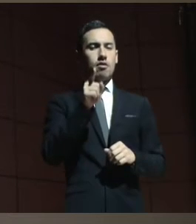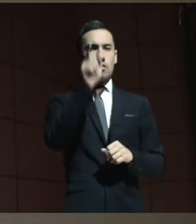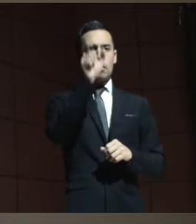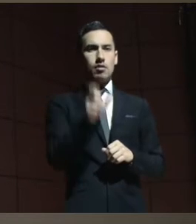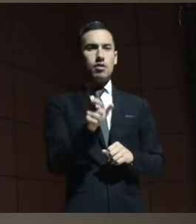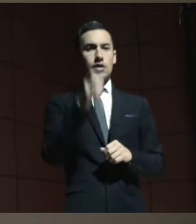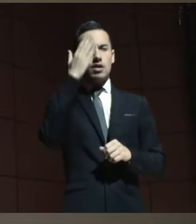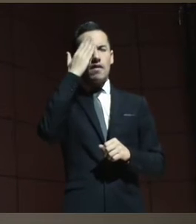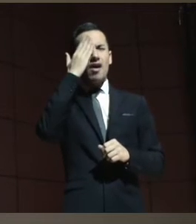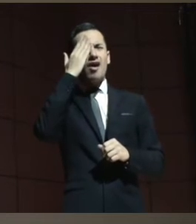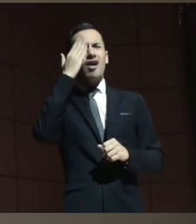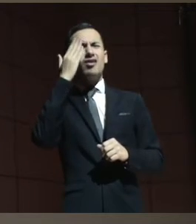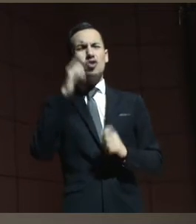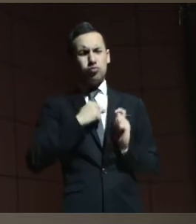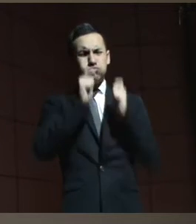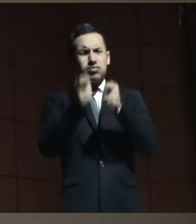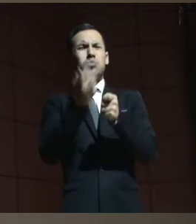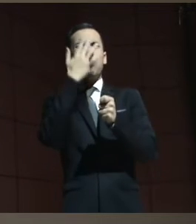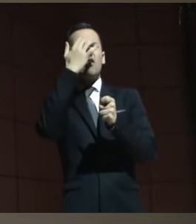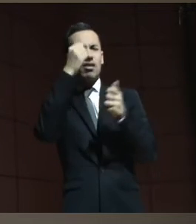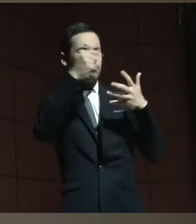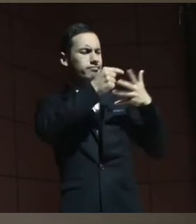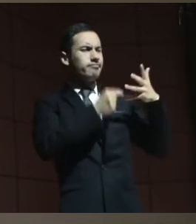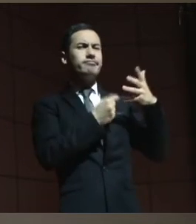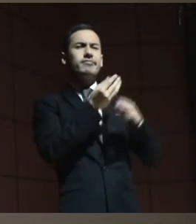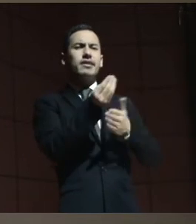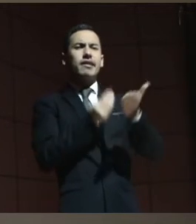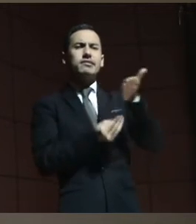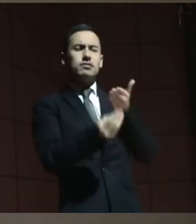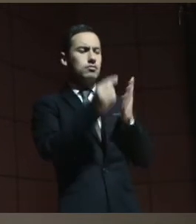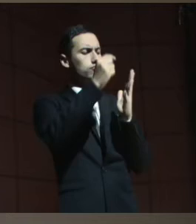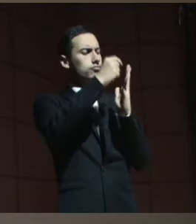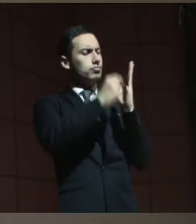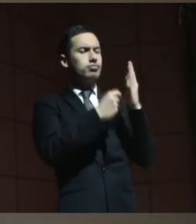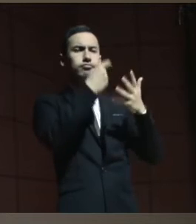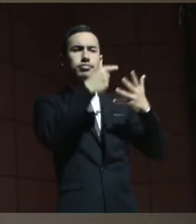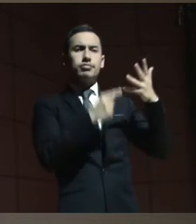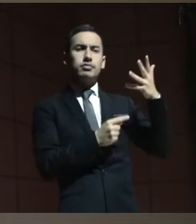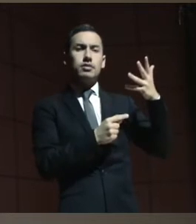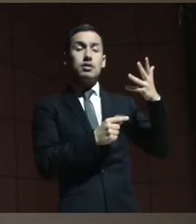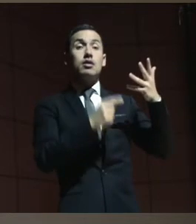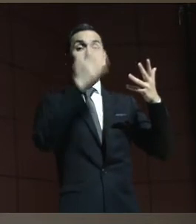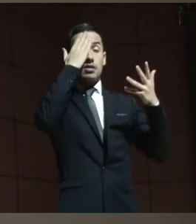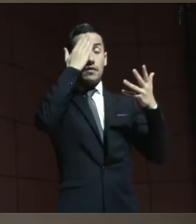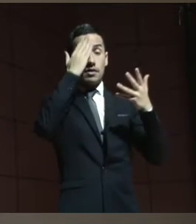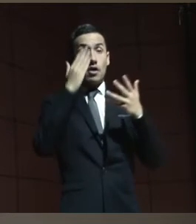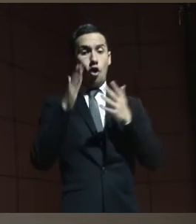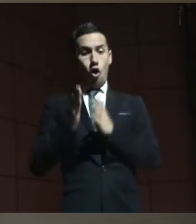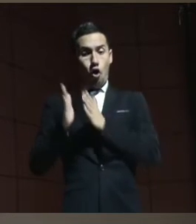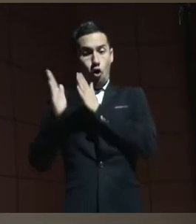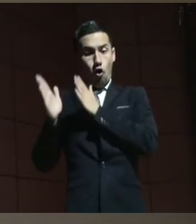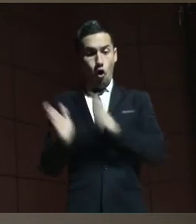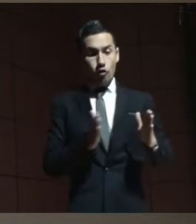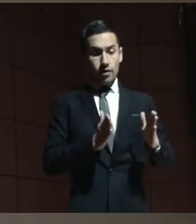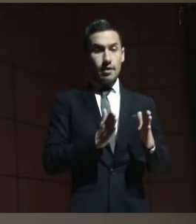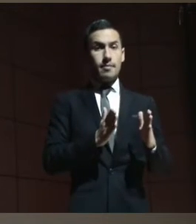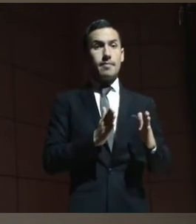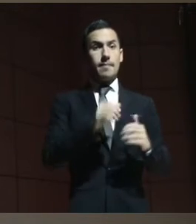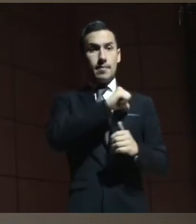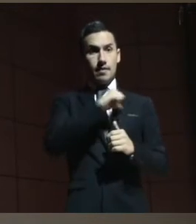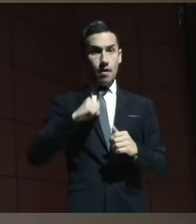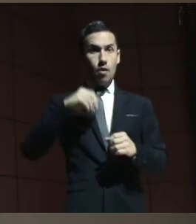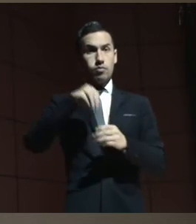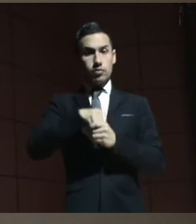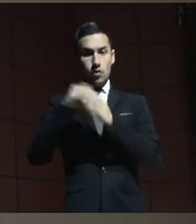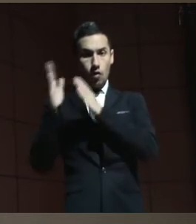concepto? Porque hay que garantizar el orden interno, el orden privado. Y